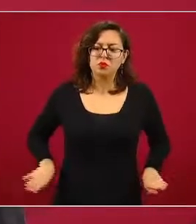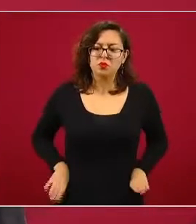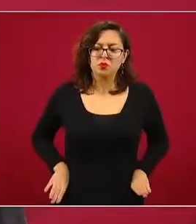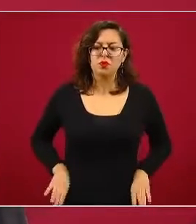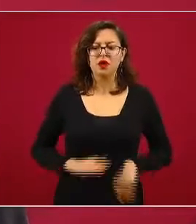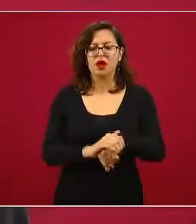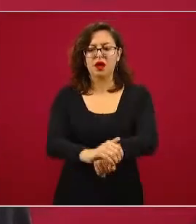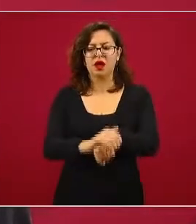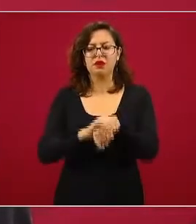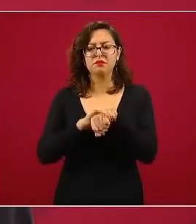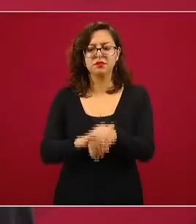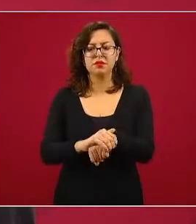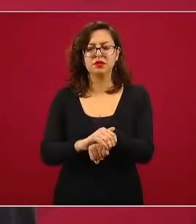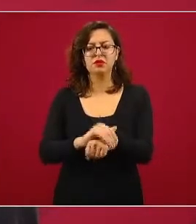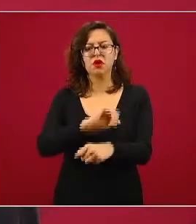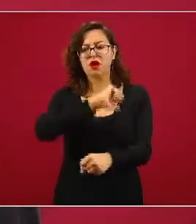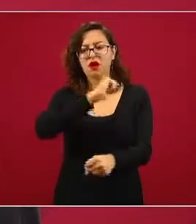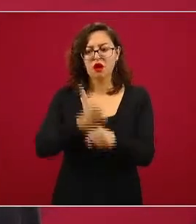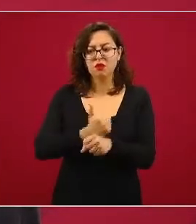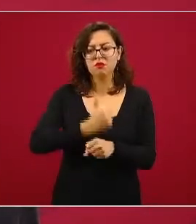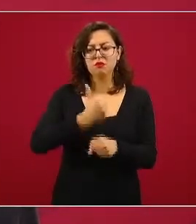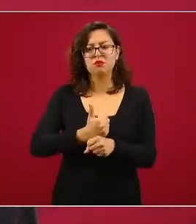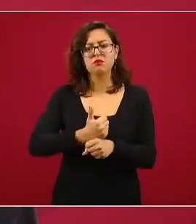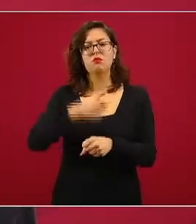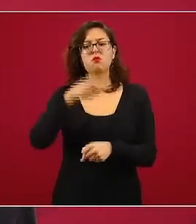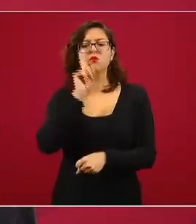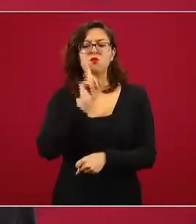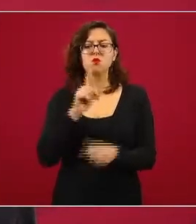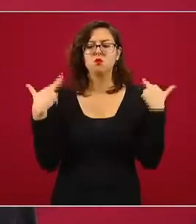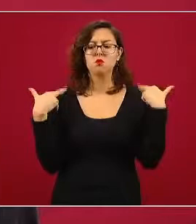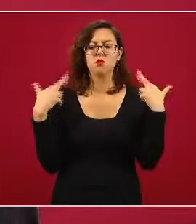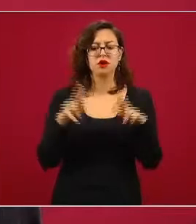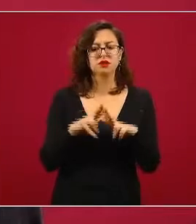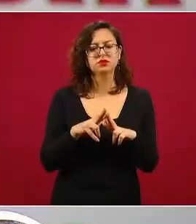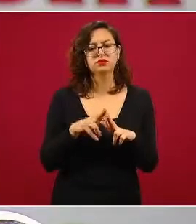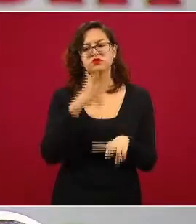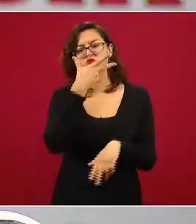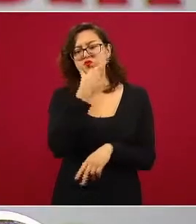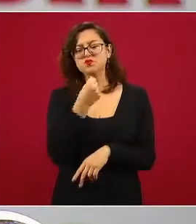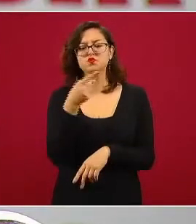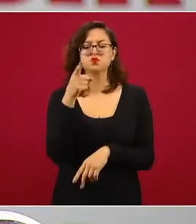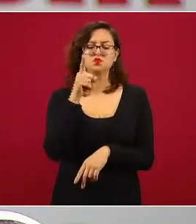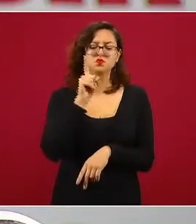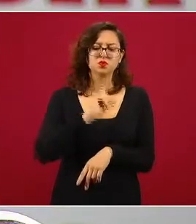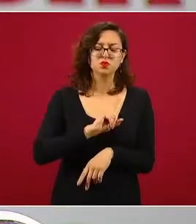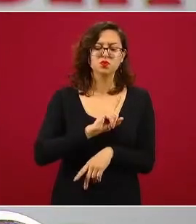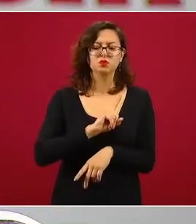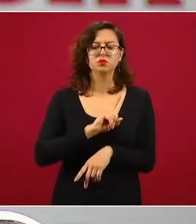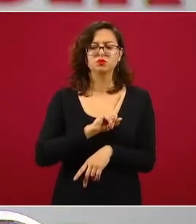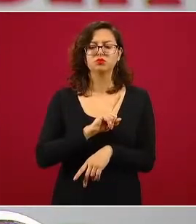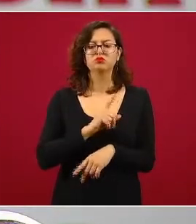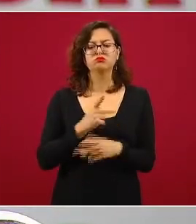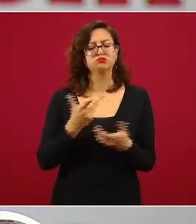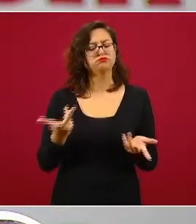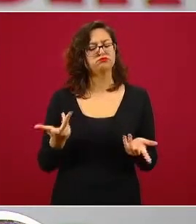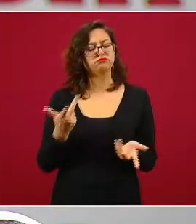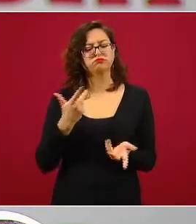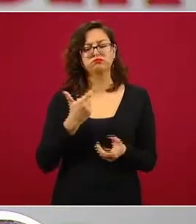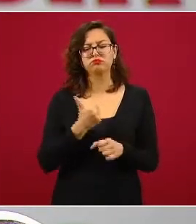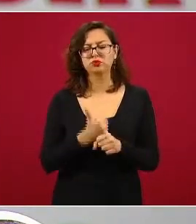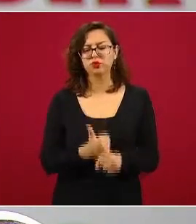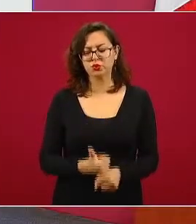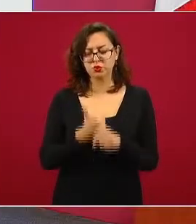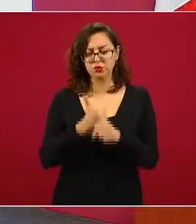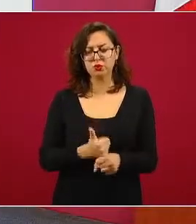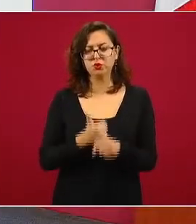amigos, abuelos, abuelas, maestras y maestros han sido víctimas del